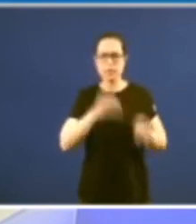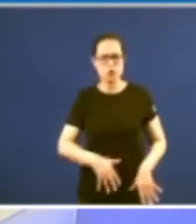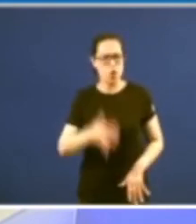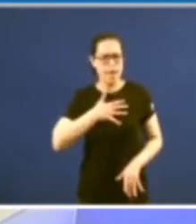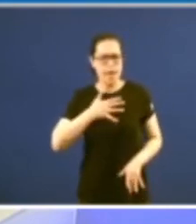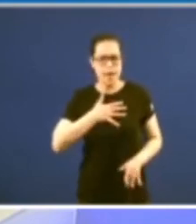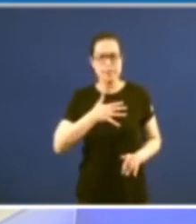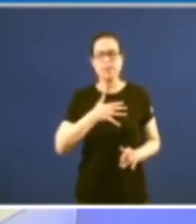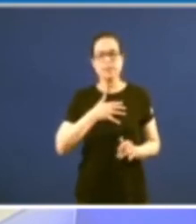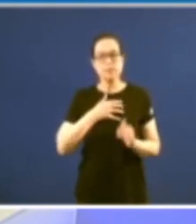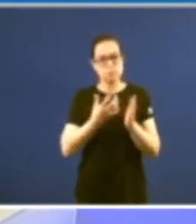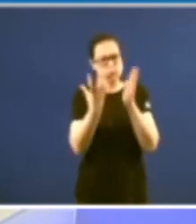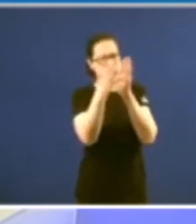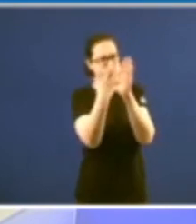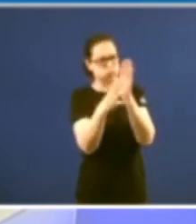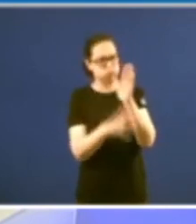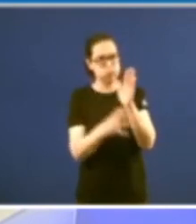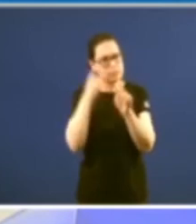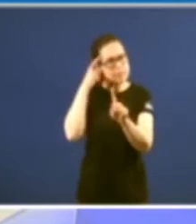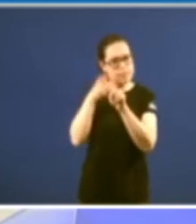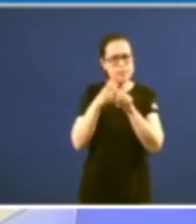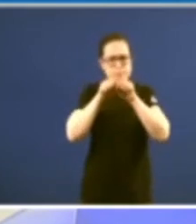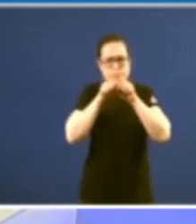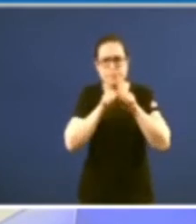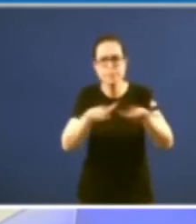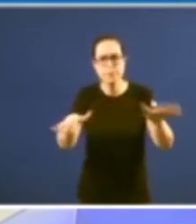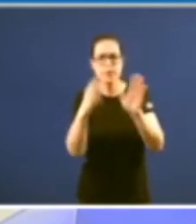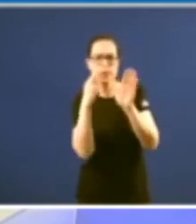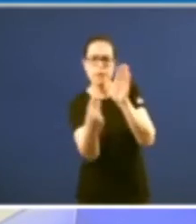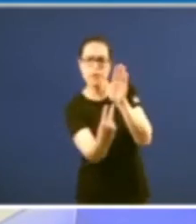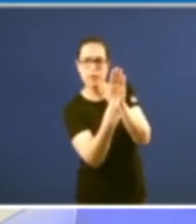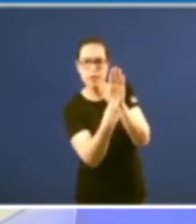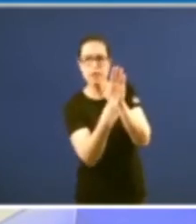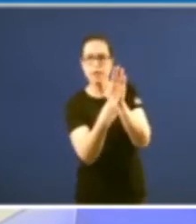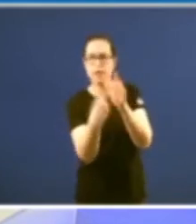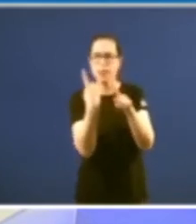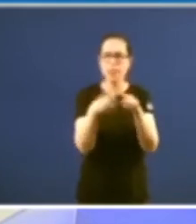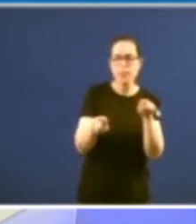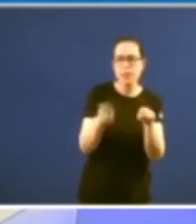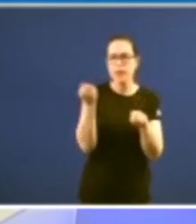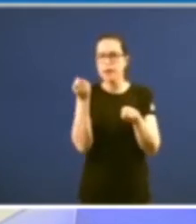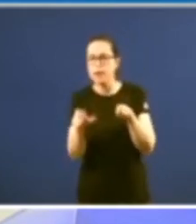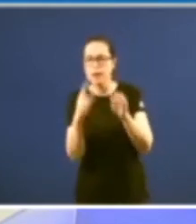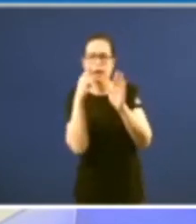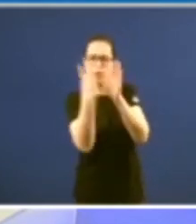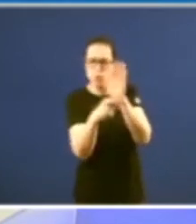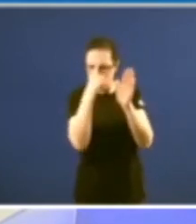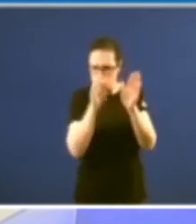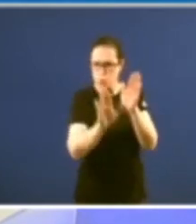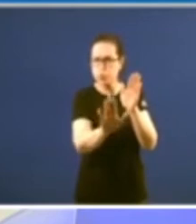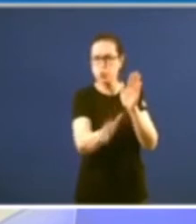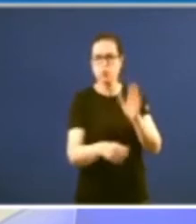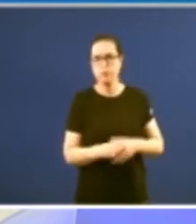objeto de que o lector poda comprobar por sí mesmo as diferencias e similitudes Isto